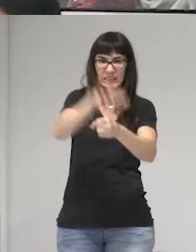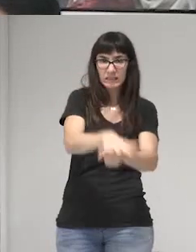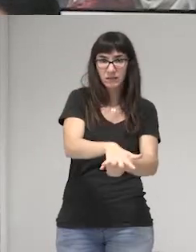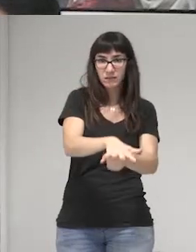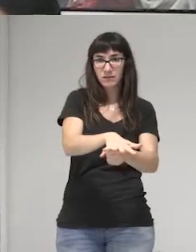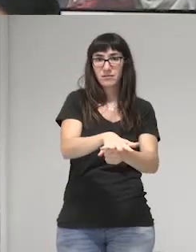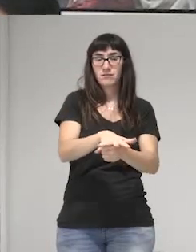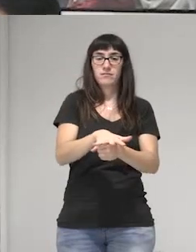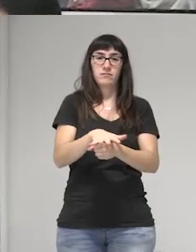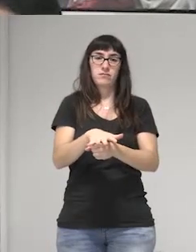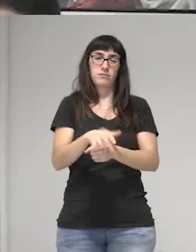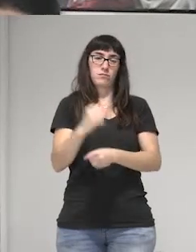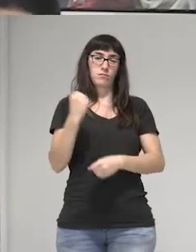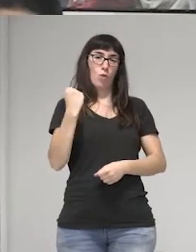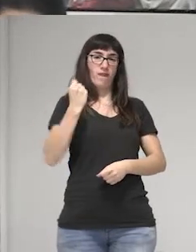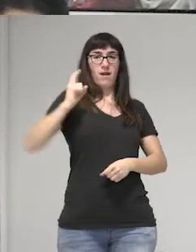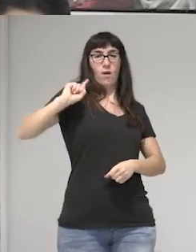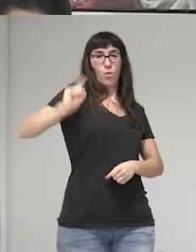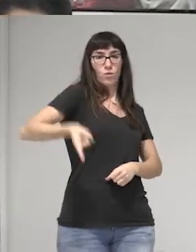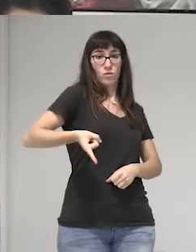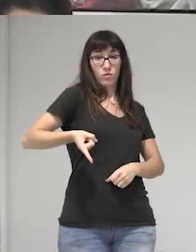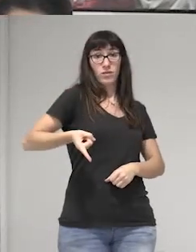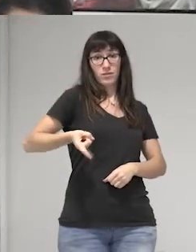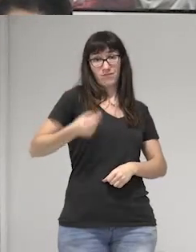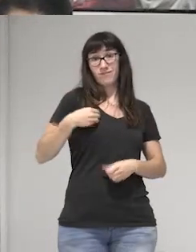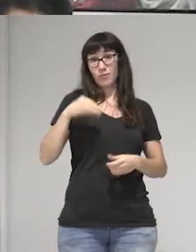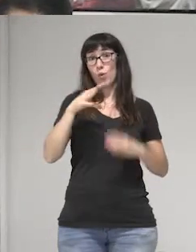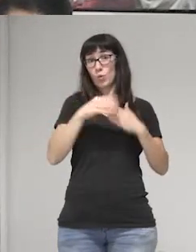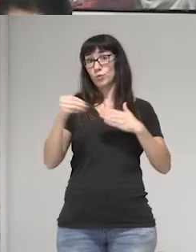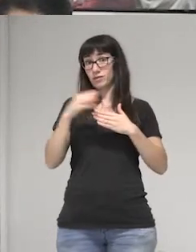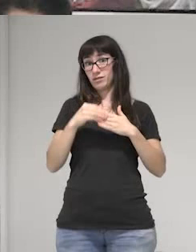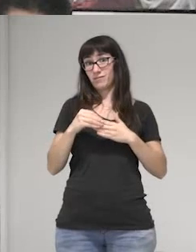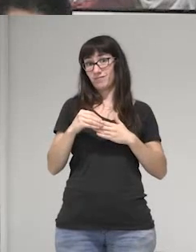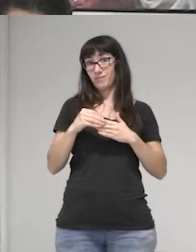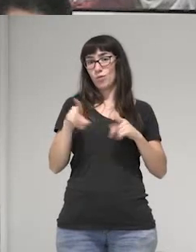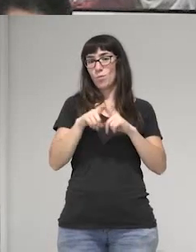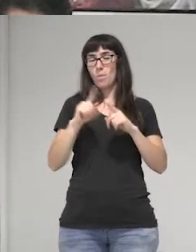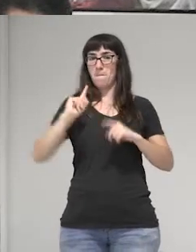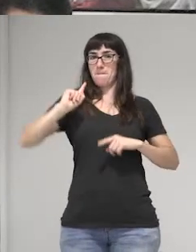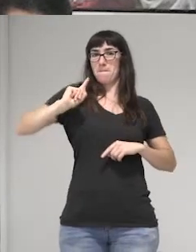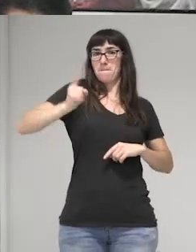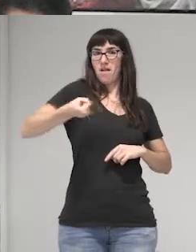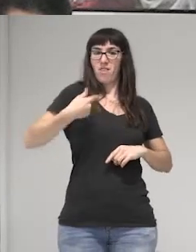El poder autoritario, el poder que mandata,